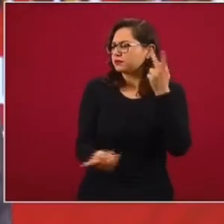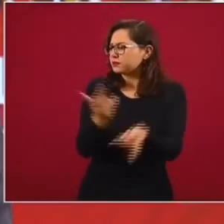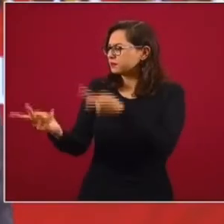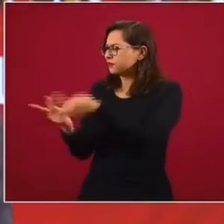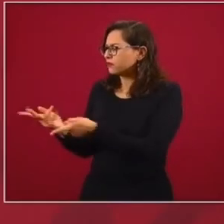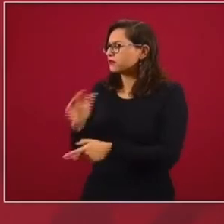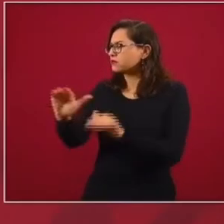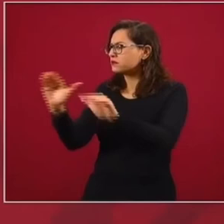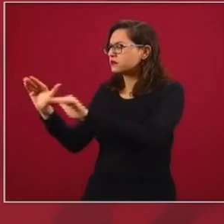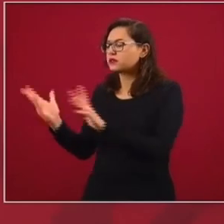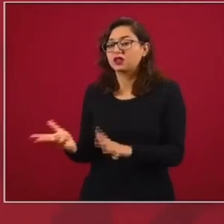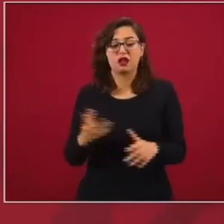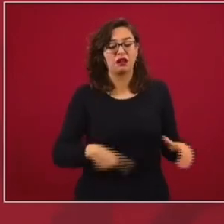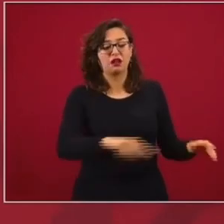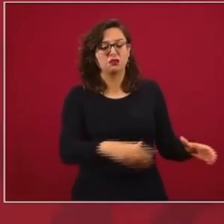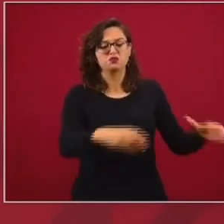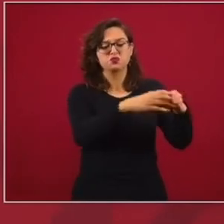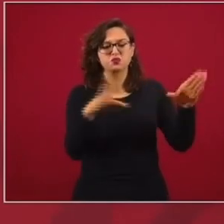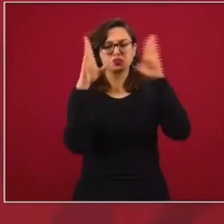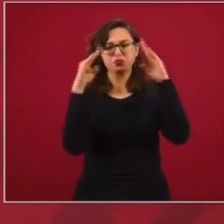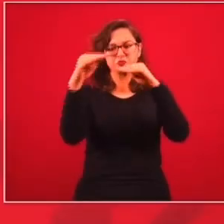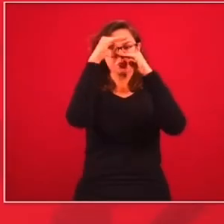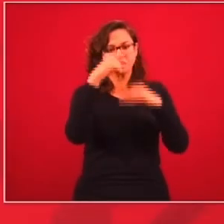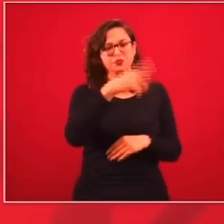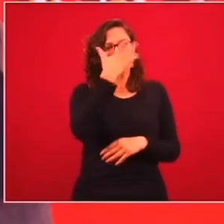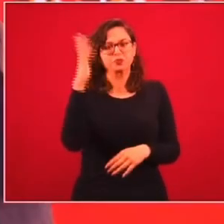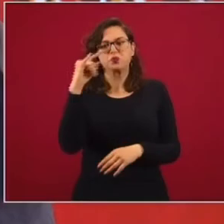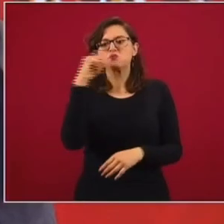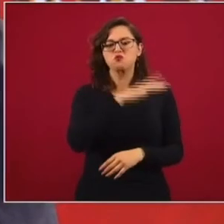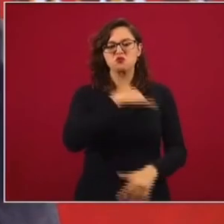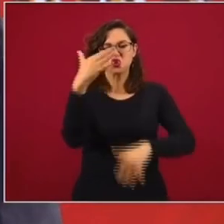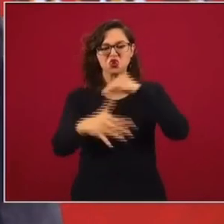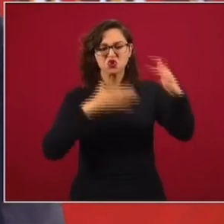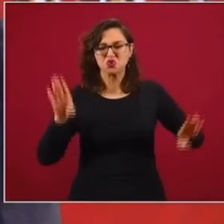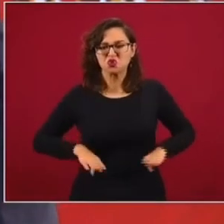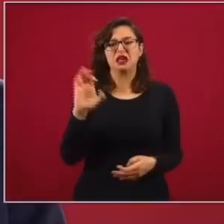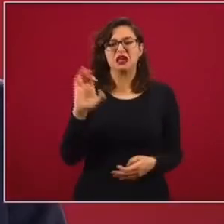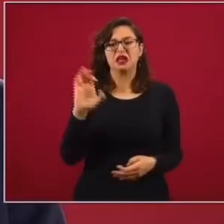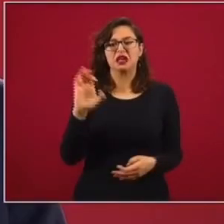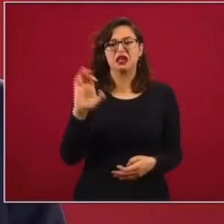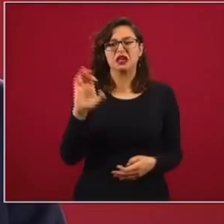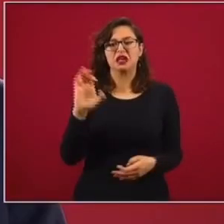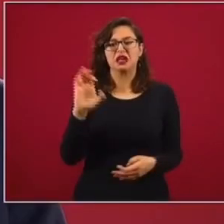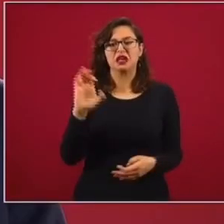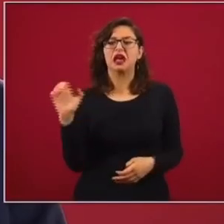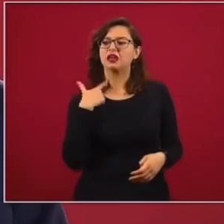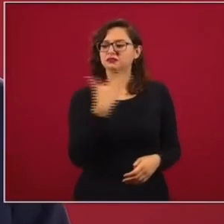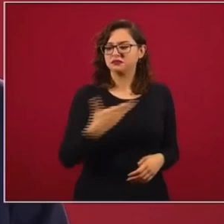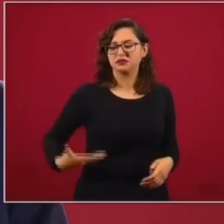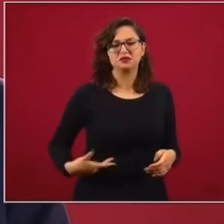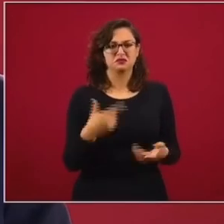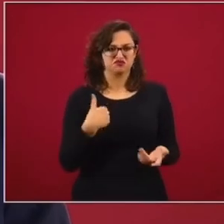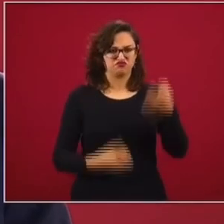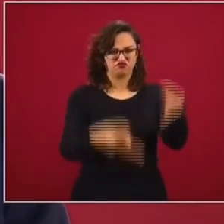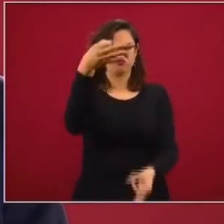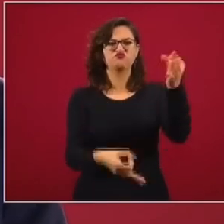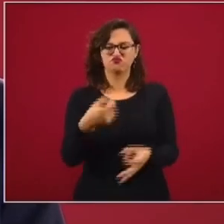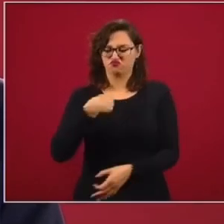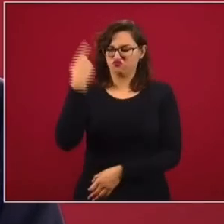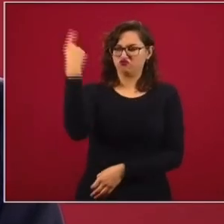Porque no quiero que el conservadurismo hipócrita y corrupto señale de que yo estoy